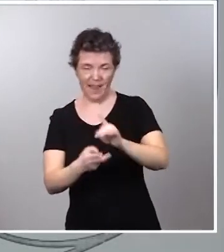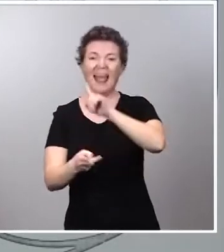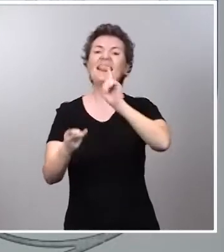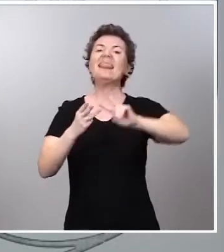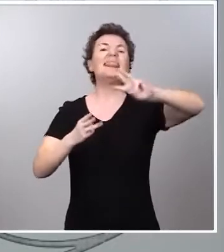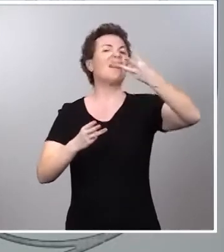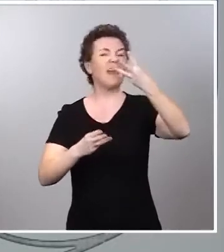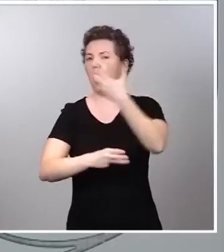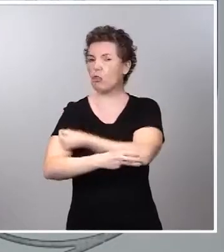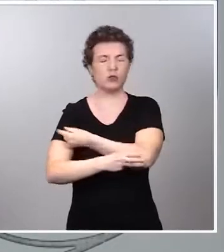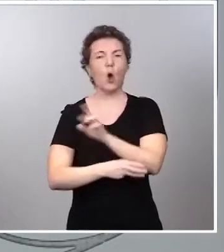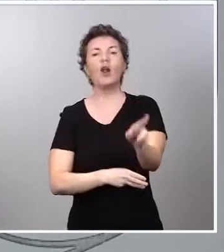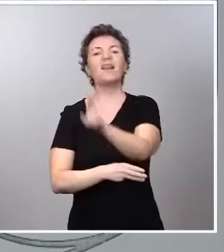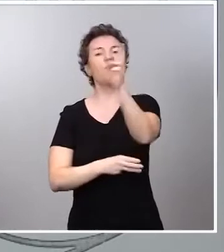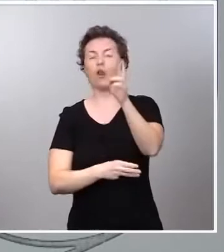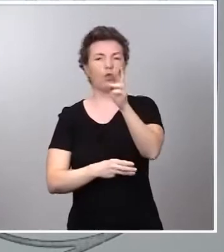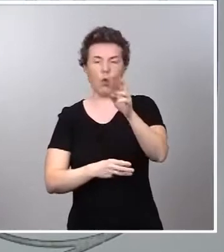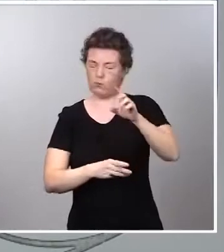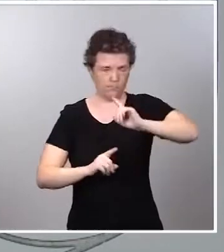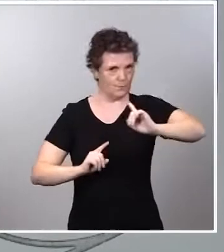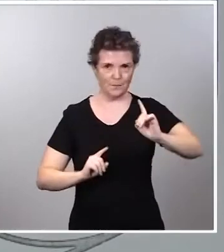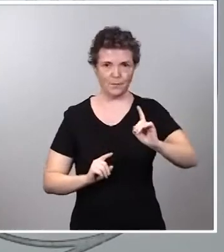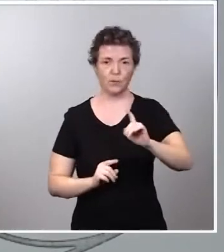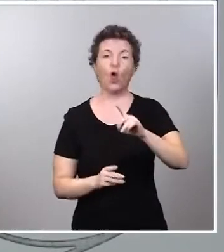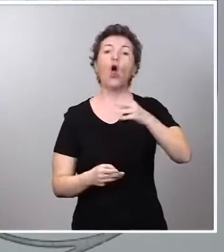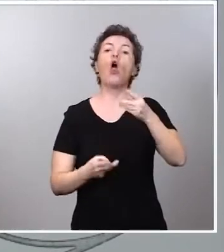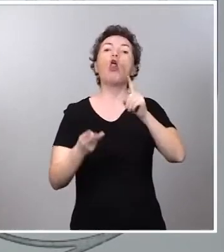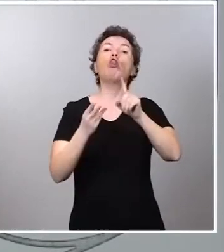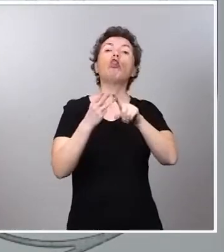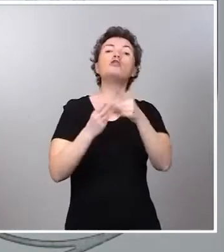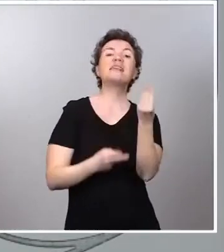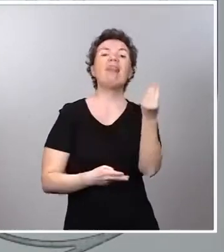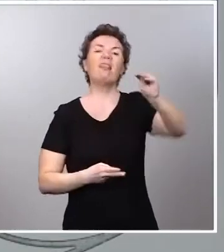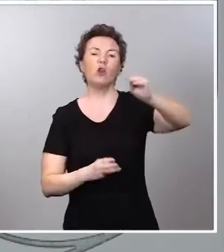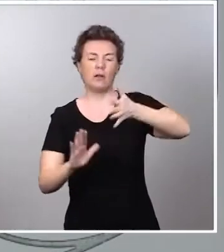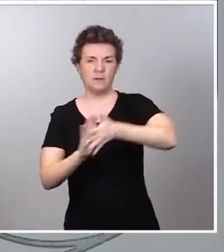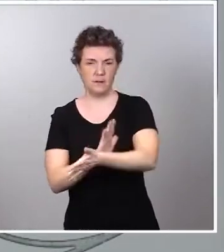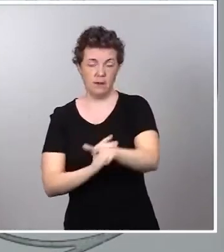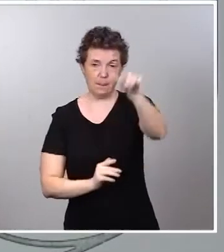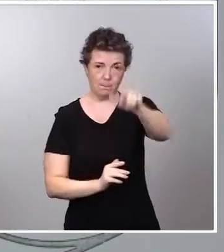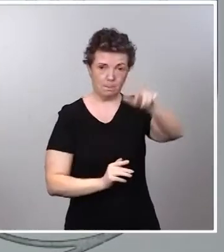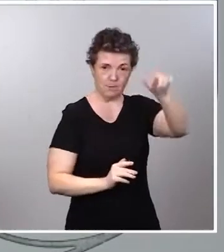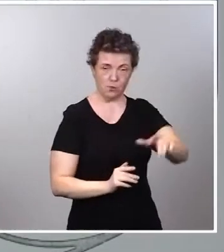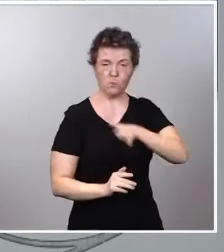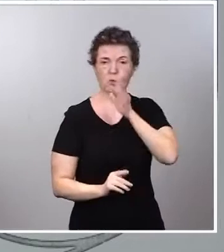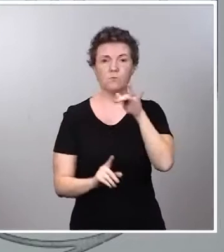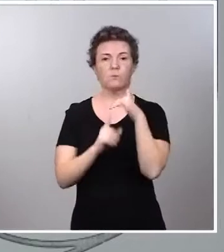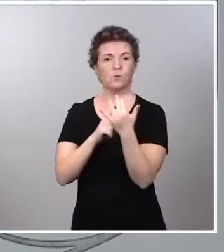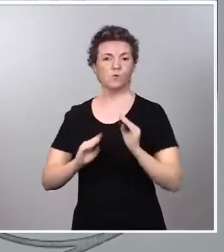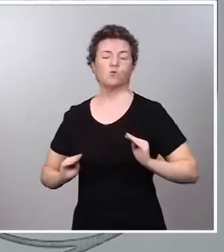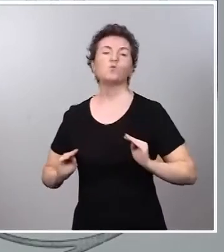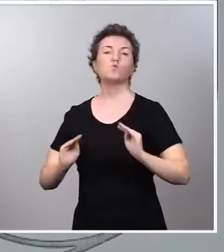o refuerzo o booster. Dosis adicionales serían aquellas personas que por tener una